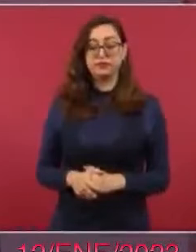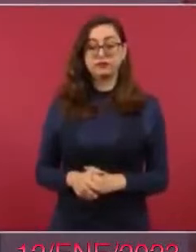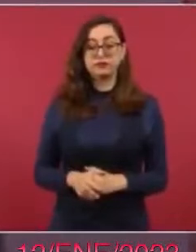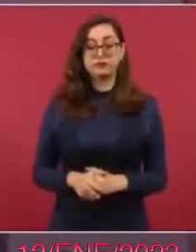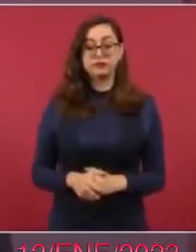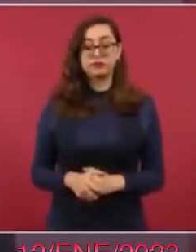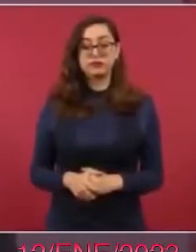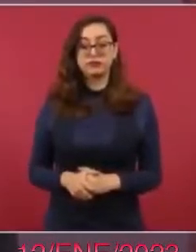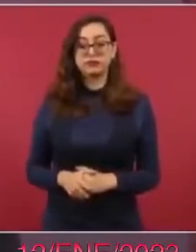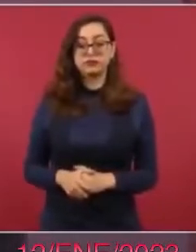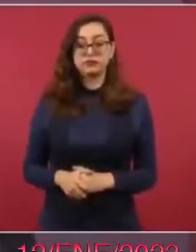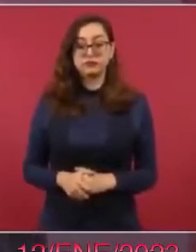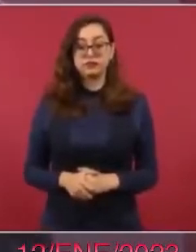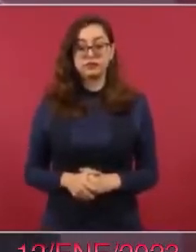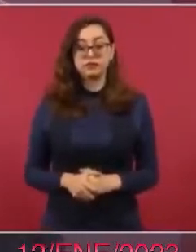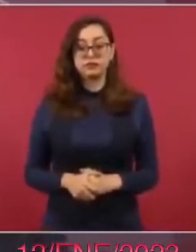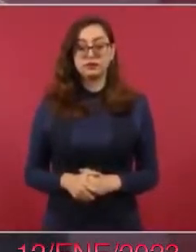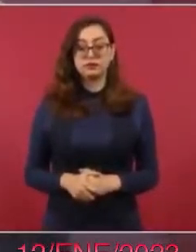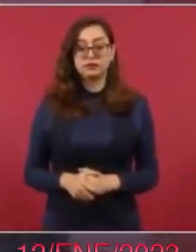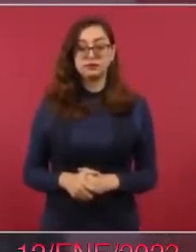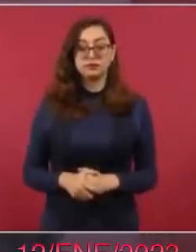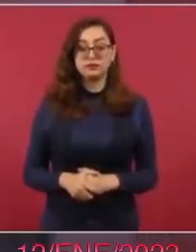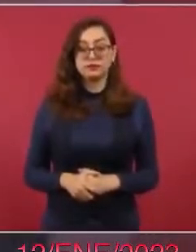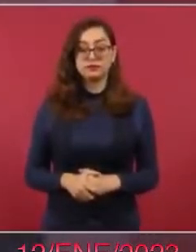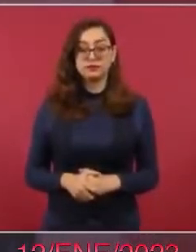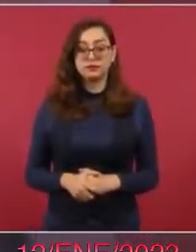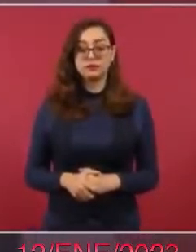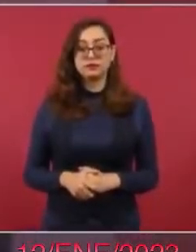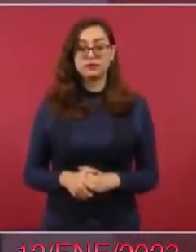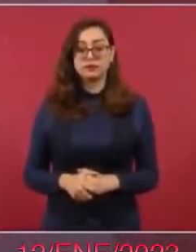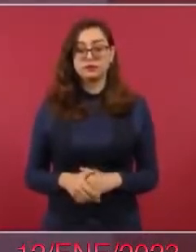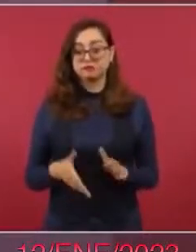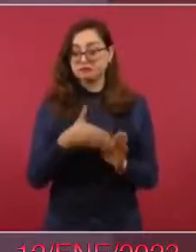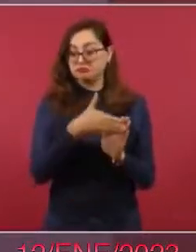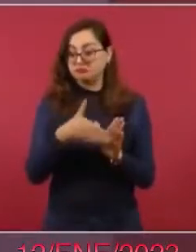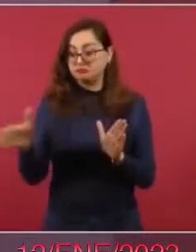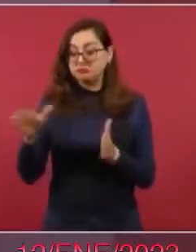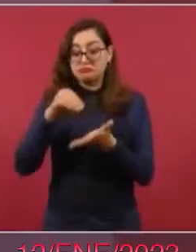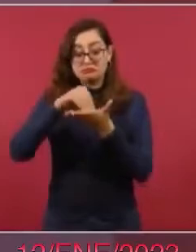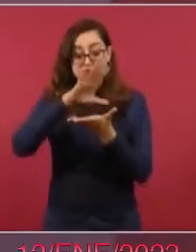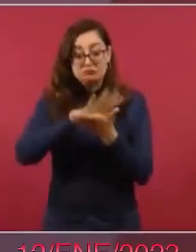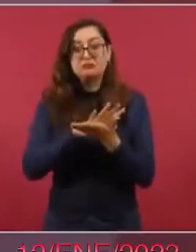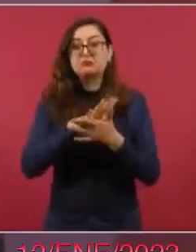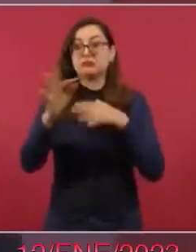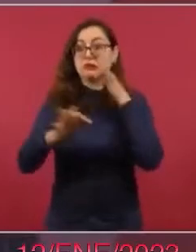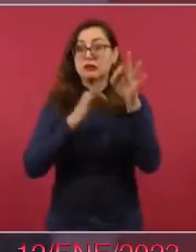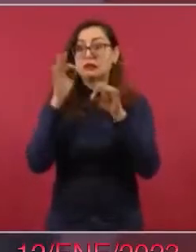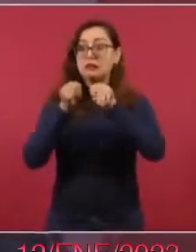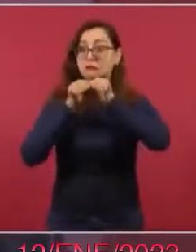eso no debe de